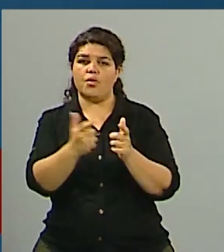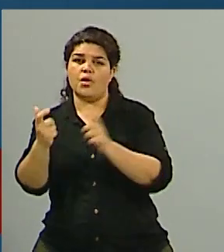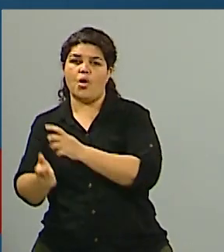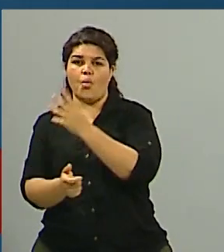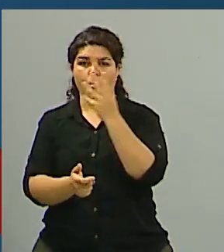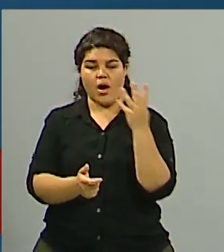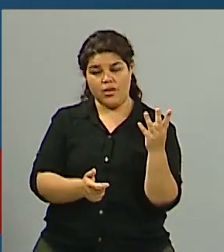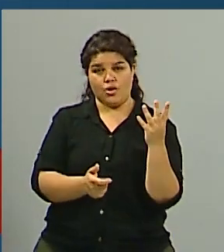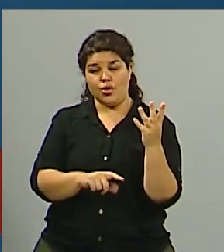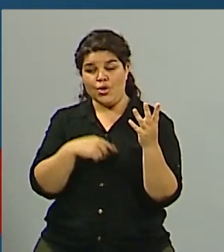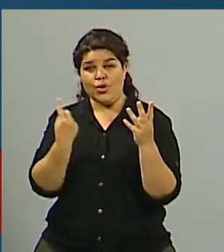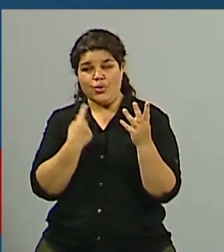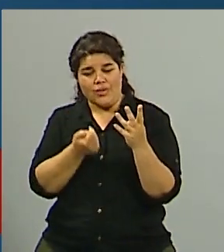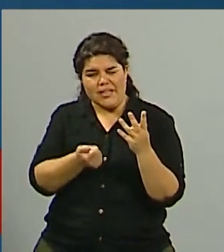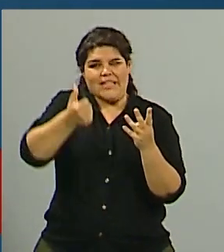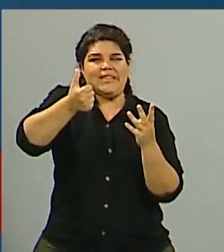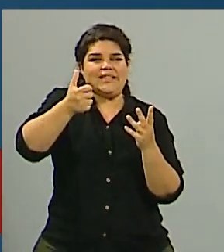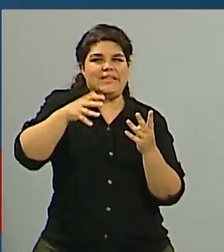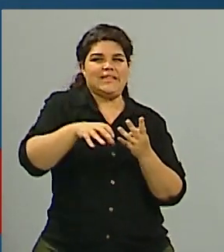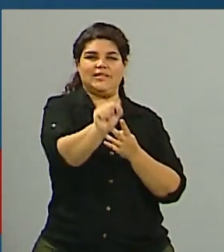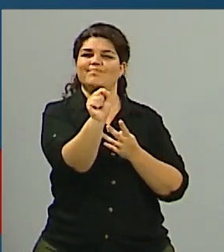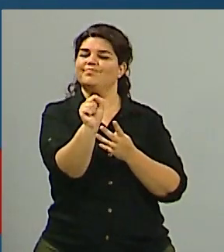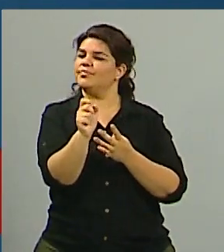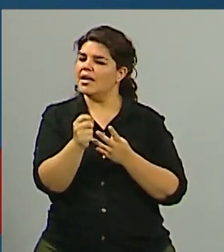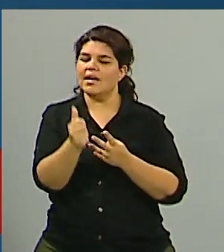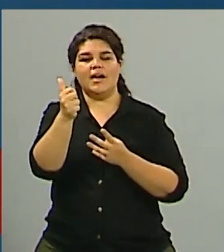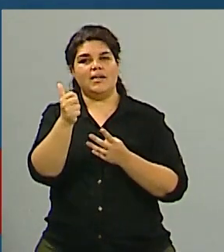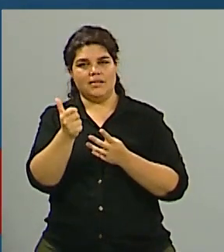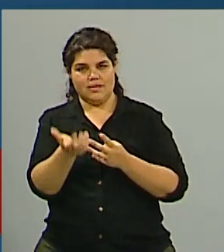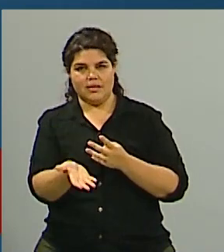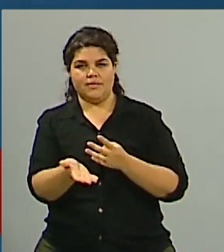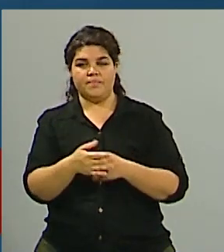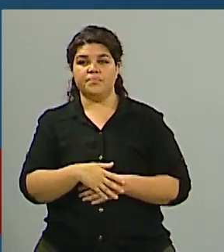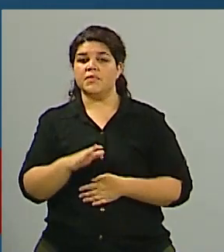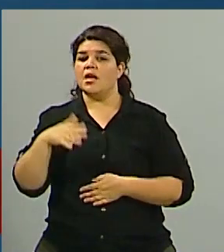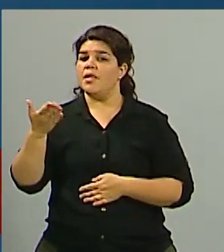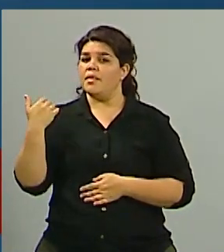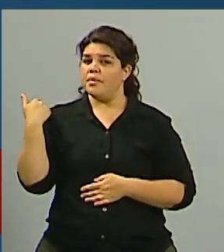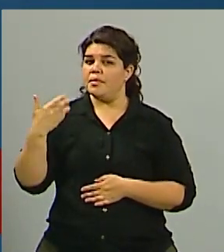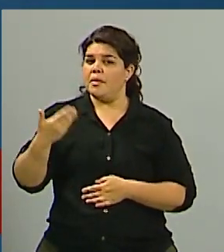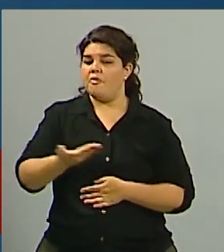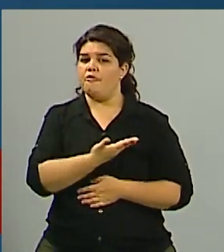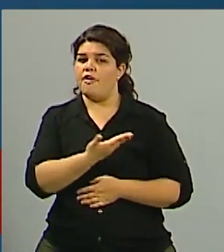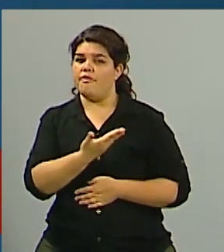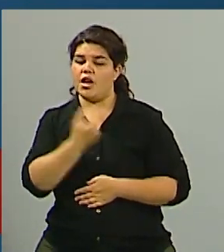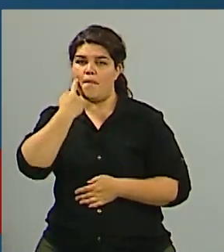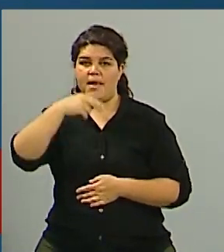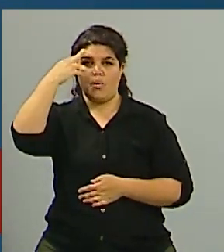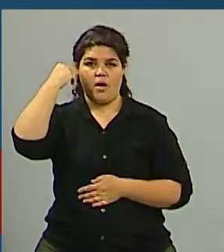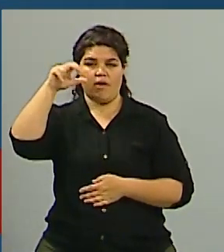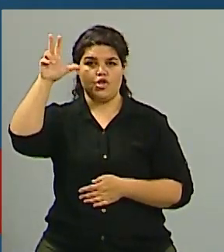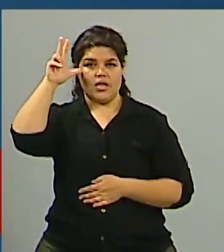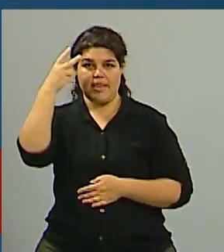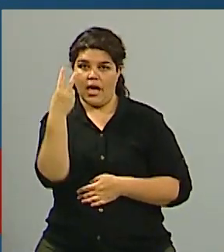algunas estuvimos muy cerca de conseguir el objetivo. En febrero de 1982, meses